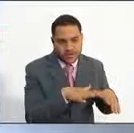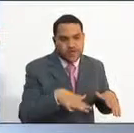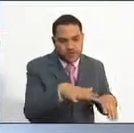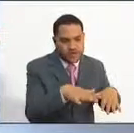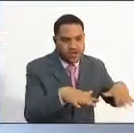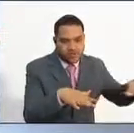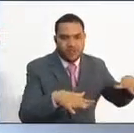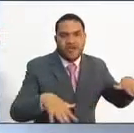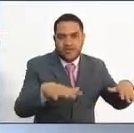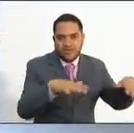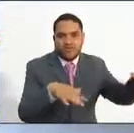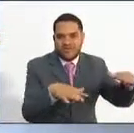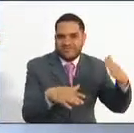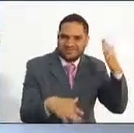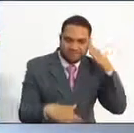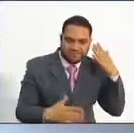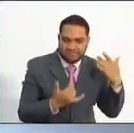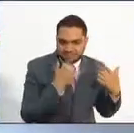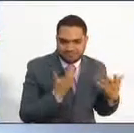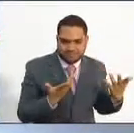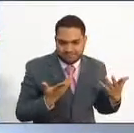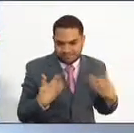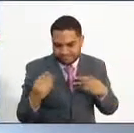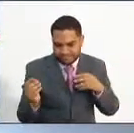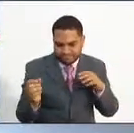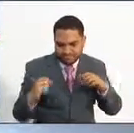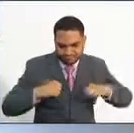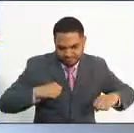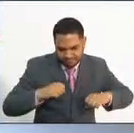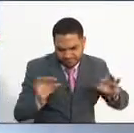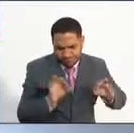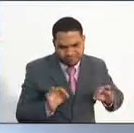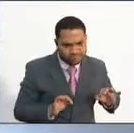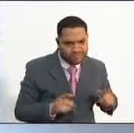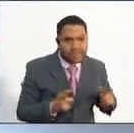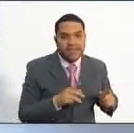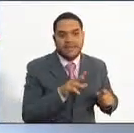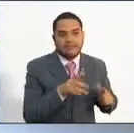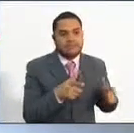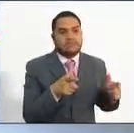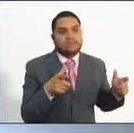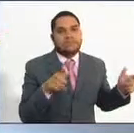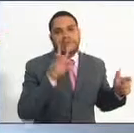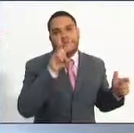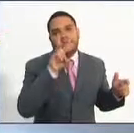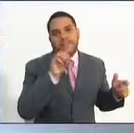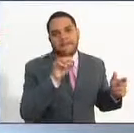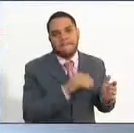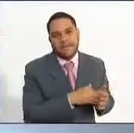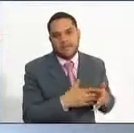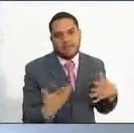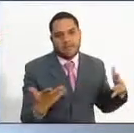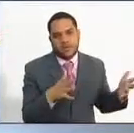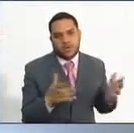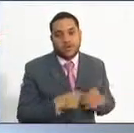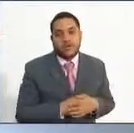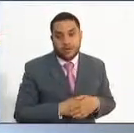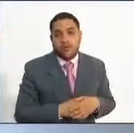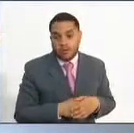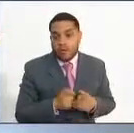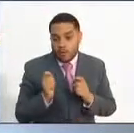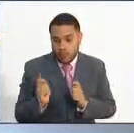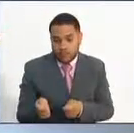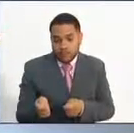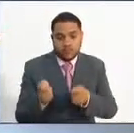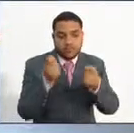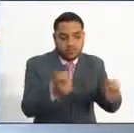diferentes movimientos que ha habido, nos estamos acercando a las 30 mil plazas que van a ser provistas, muchas de ellas